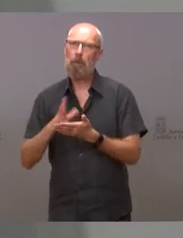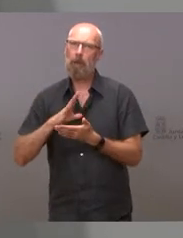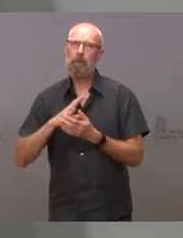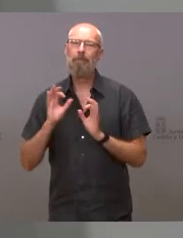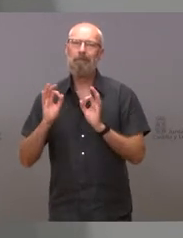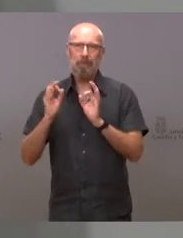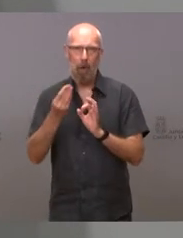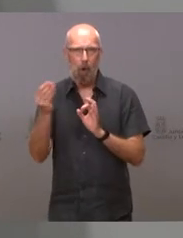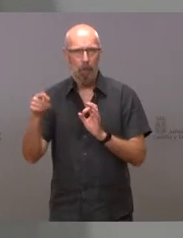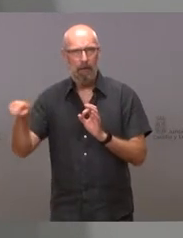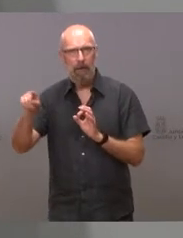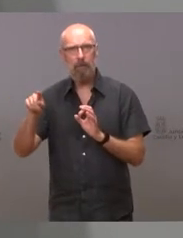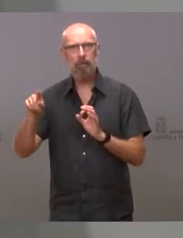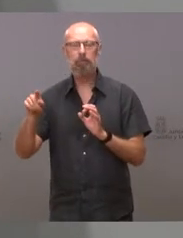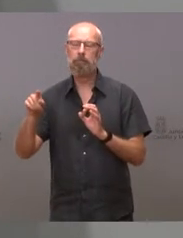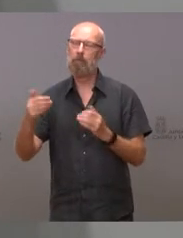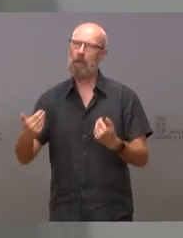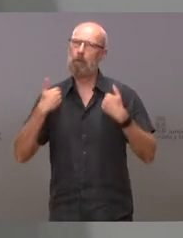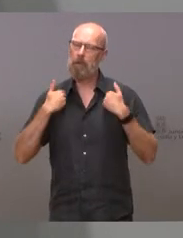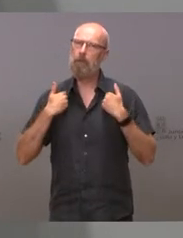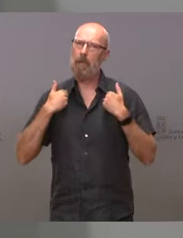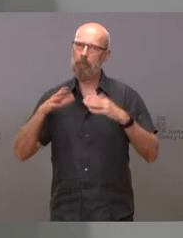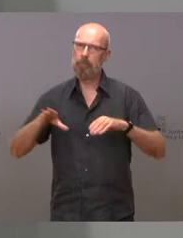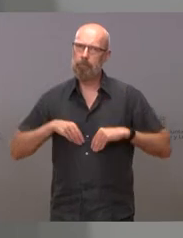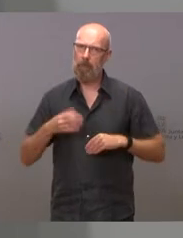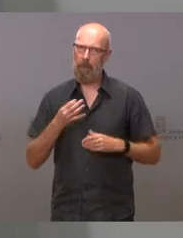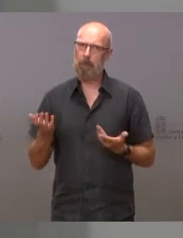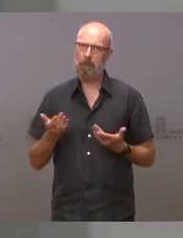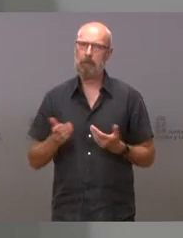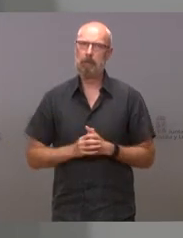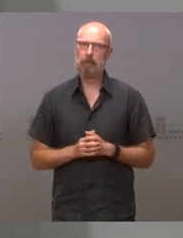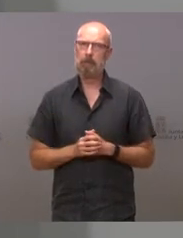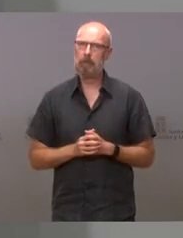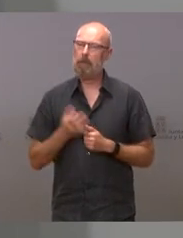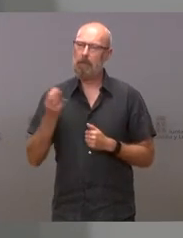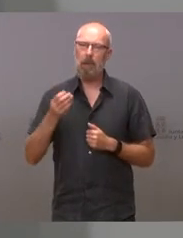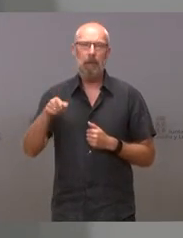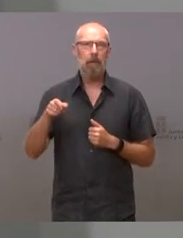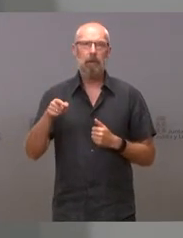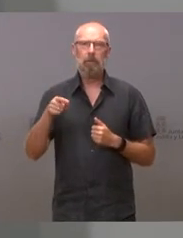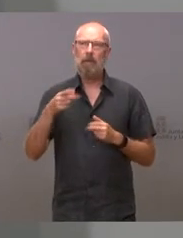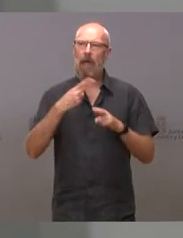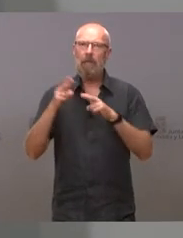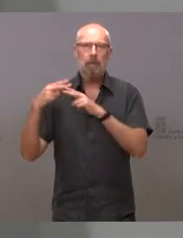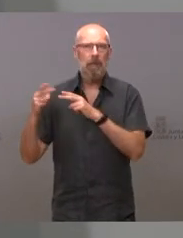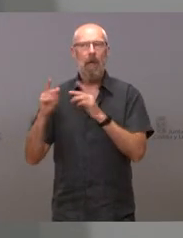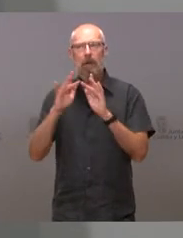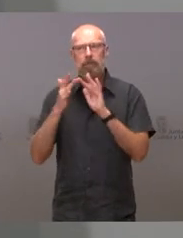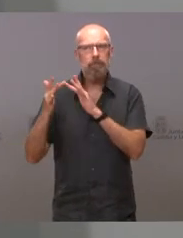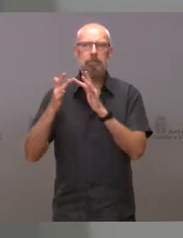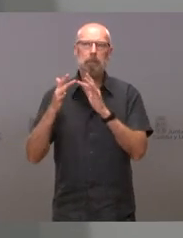jóvenes, un ejercicio de responsabilidad. Podemos mantener una actividad razonable, pero tenemos que ser